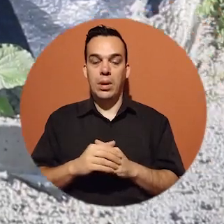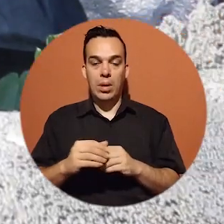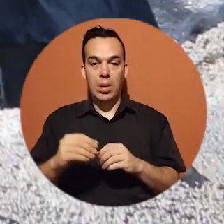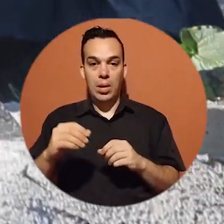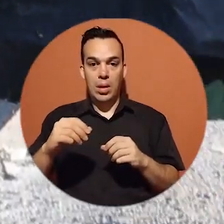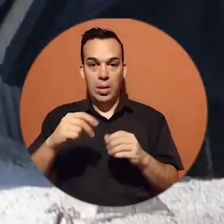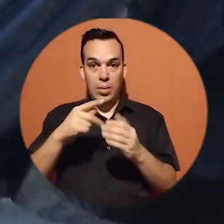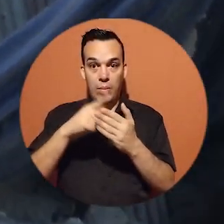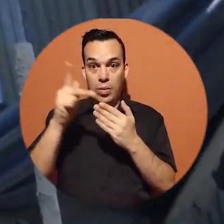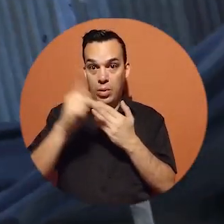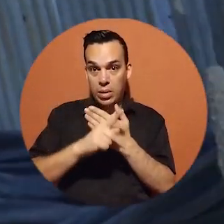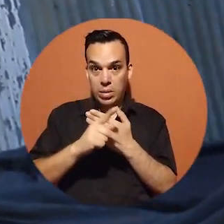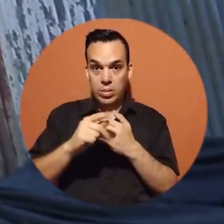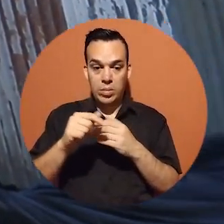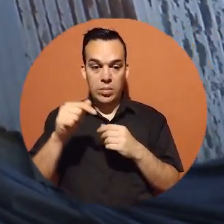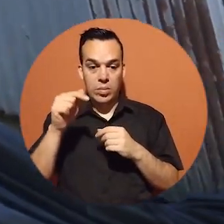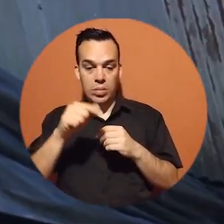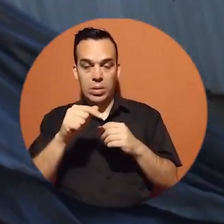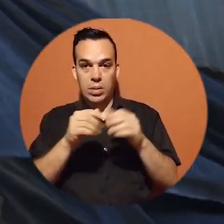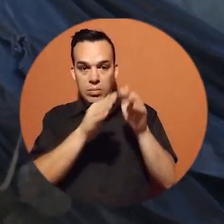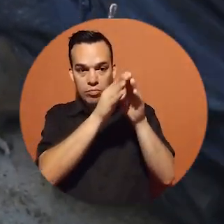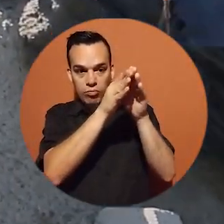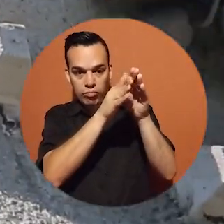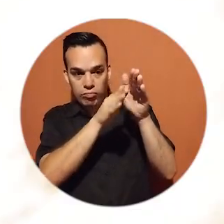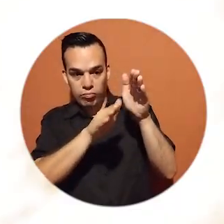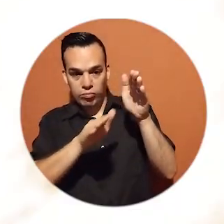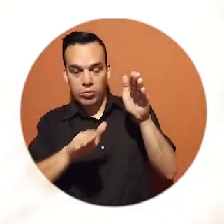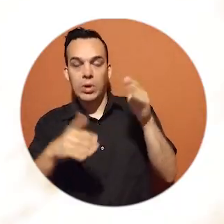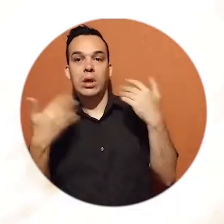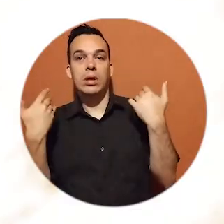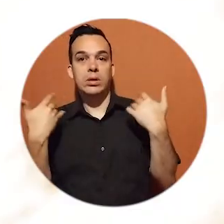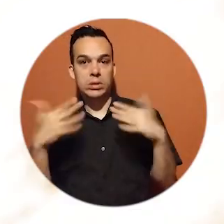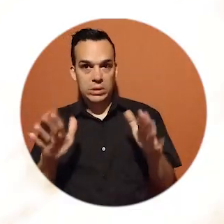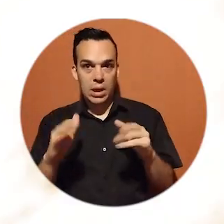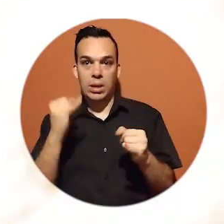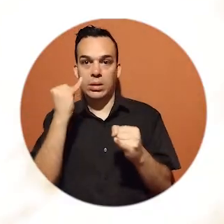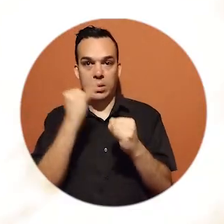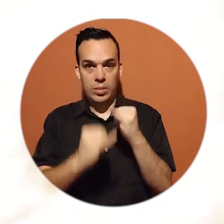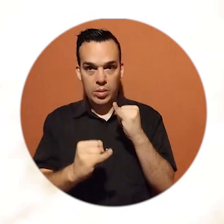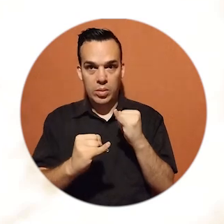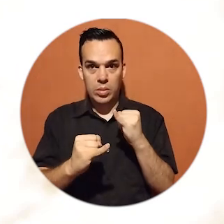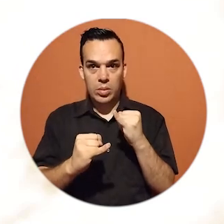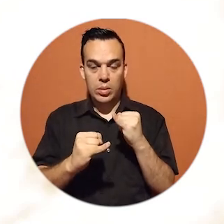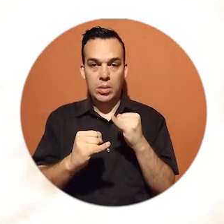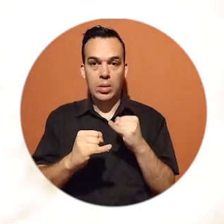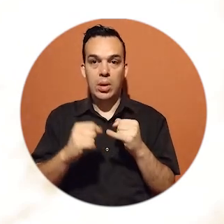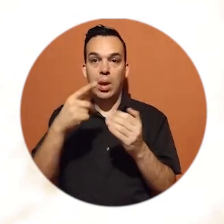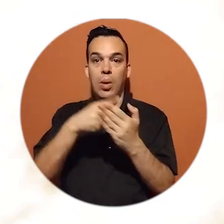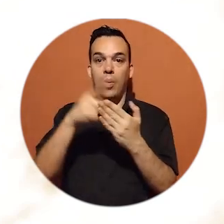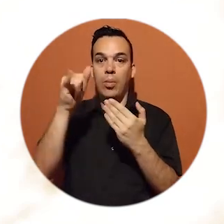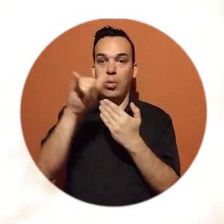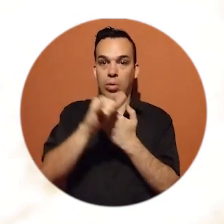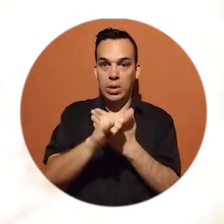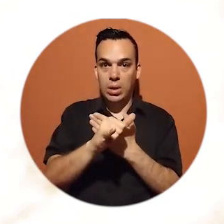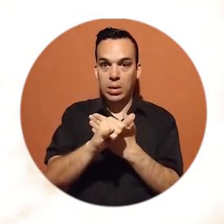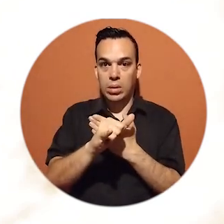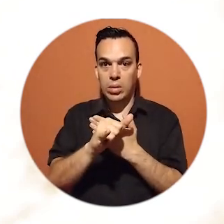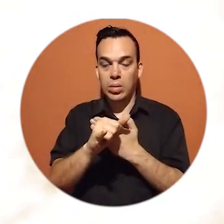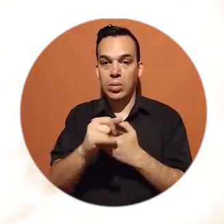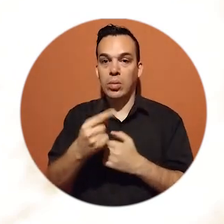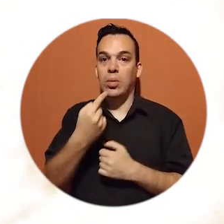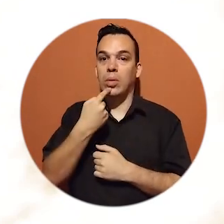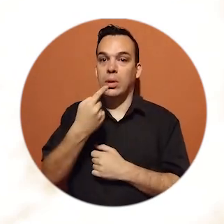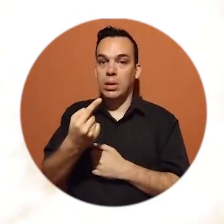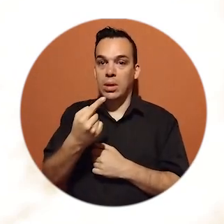geotécnica o como comentaba de la estabilización del terreno ya se ha dado por culminado. En este caso el proyecto consistió,